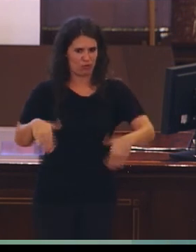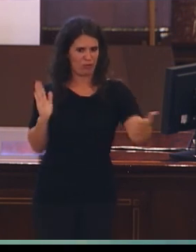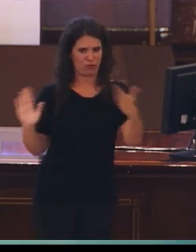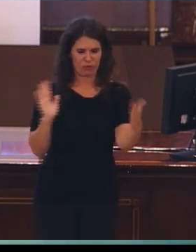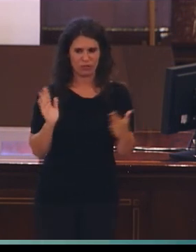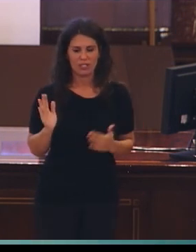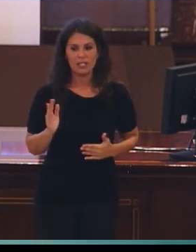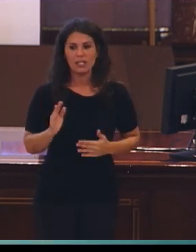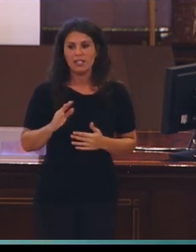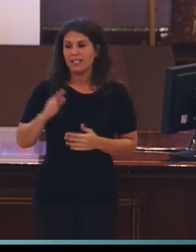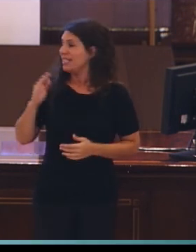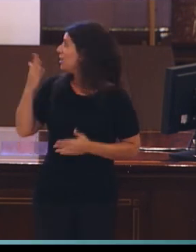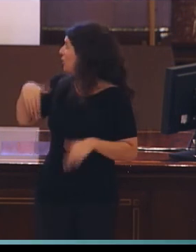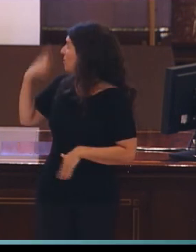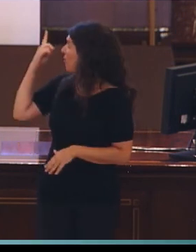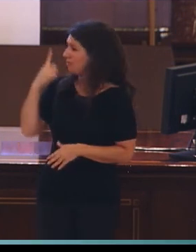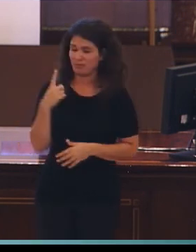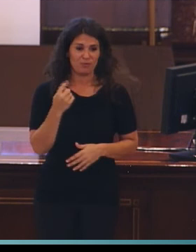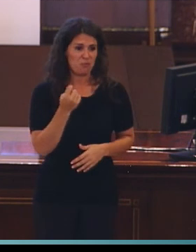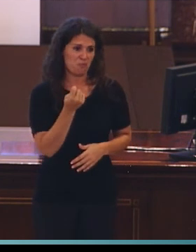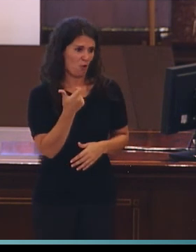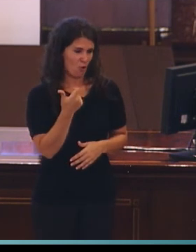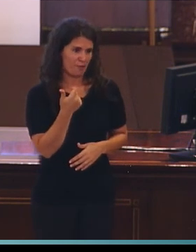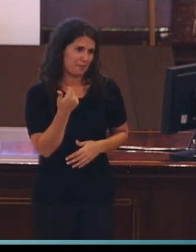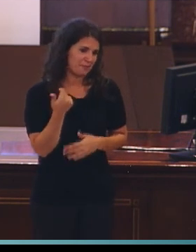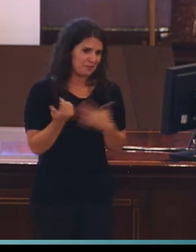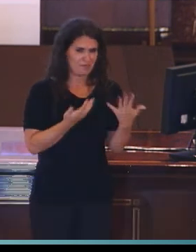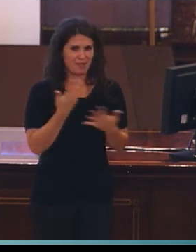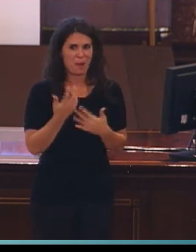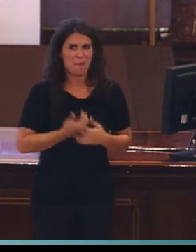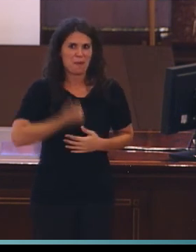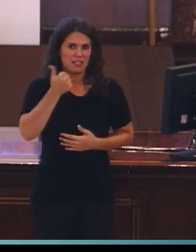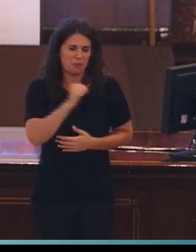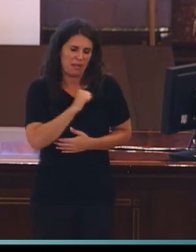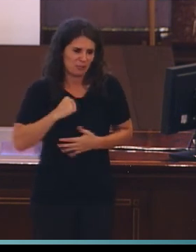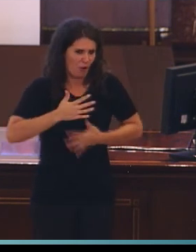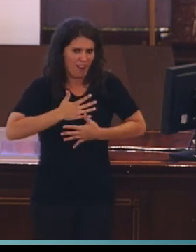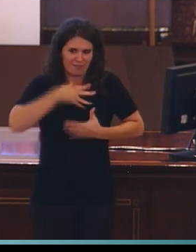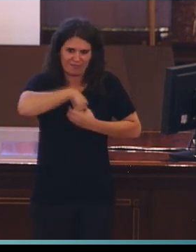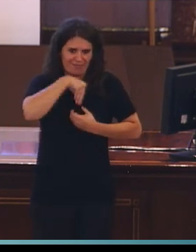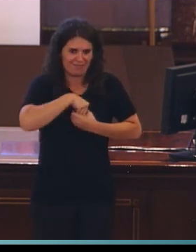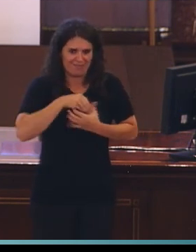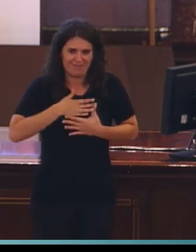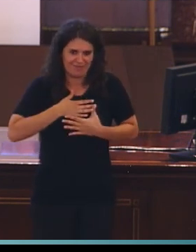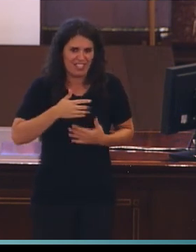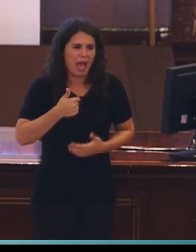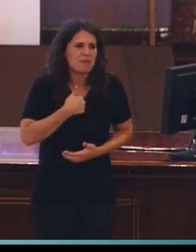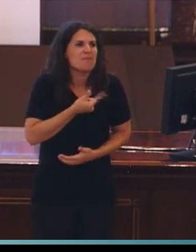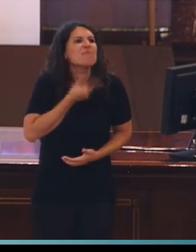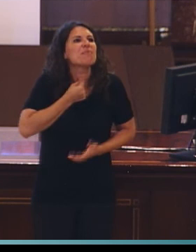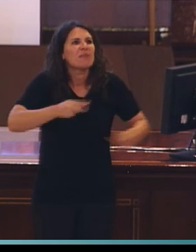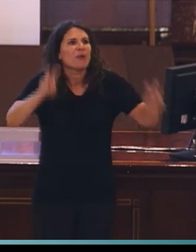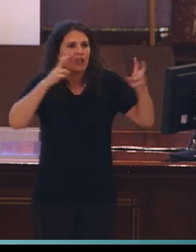realmente es una osadía, porque lo que refleja es un punto de vista muy personal y muy particular sobre qué me gustaría